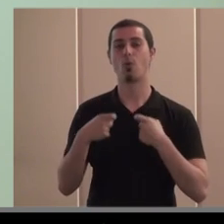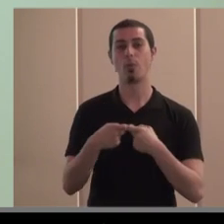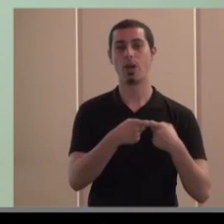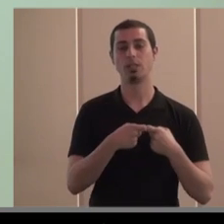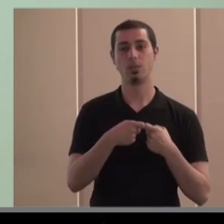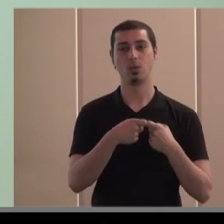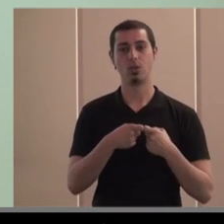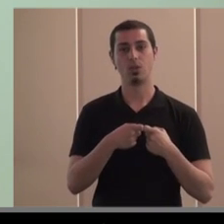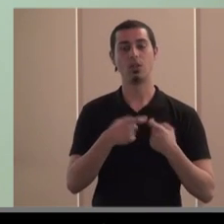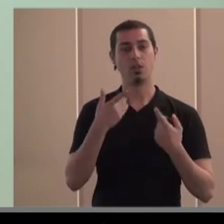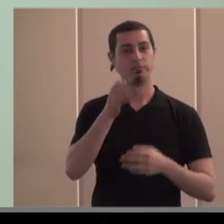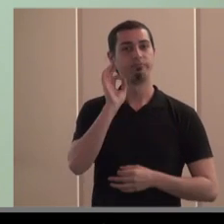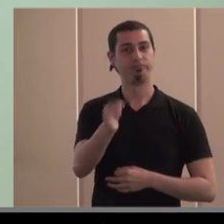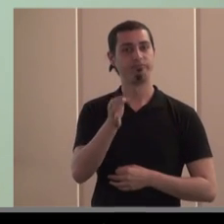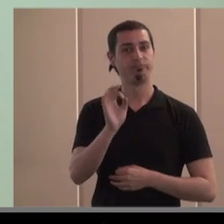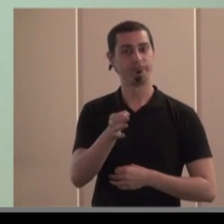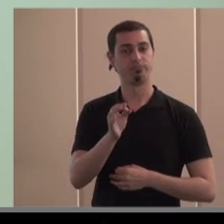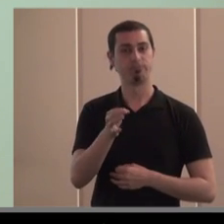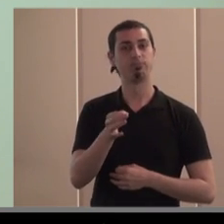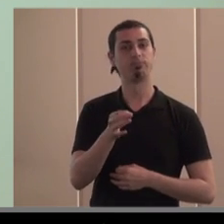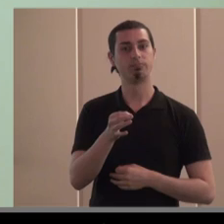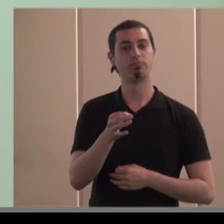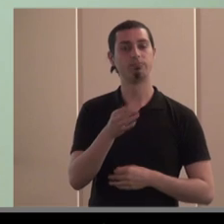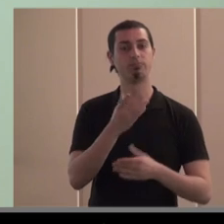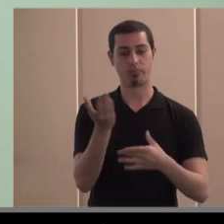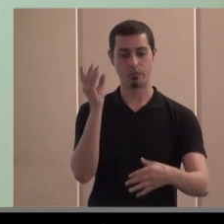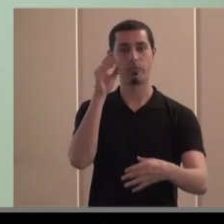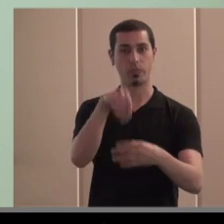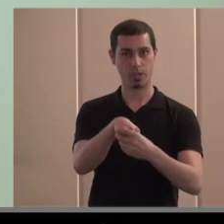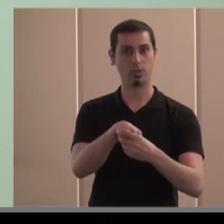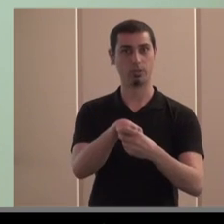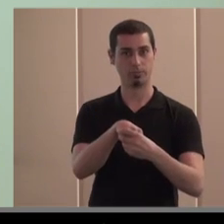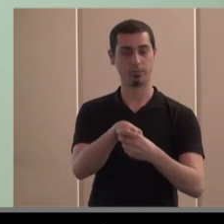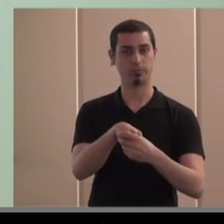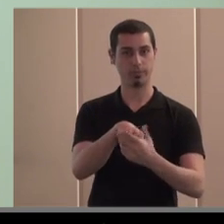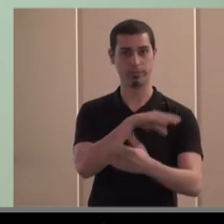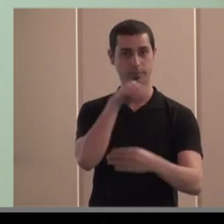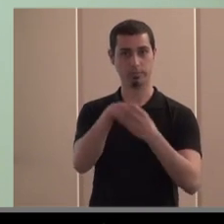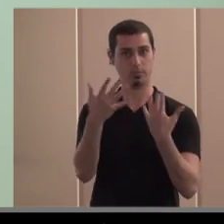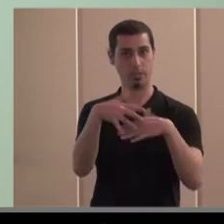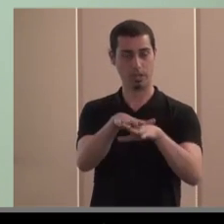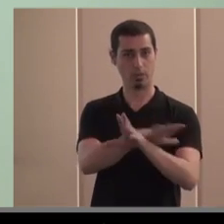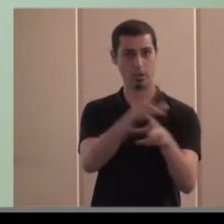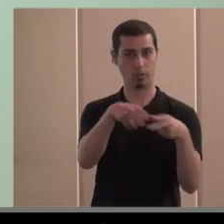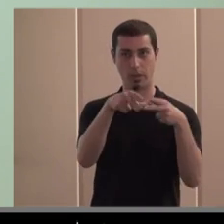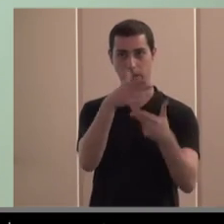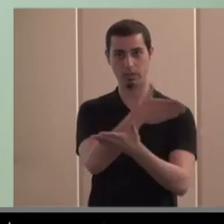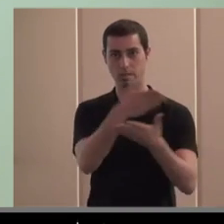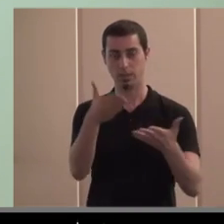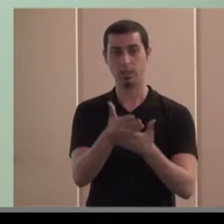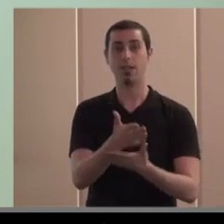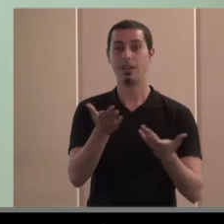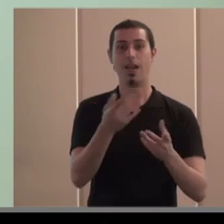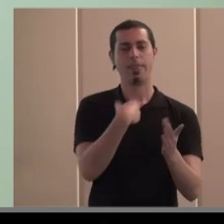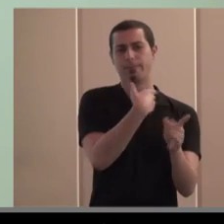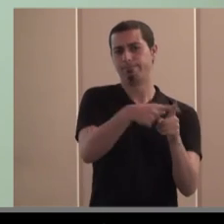para los que efectivamente se forman parte se integran dentro de toda la estructura de CEPES y